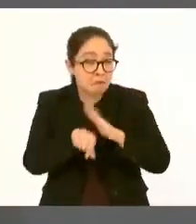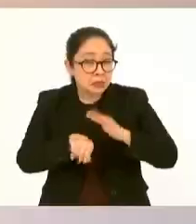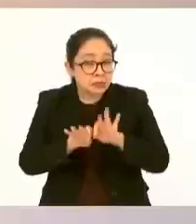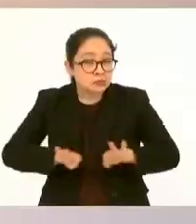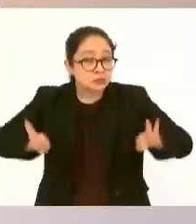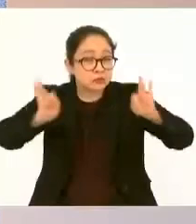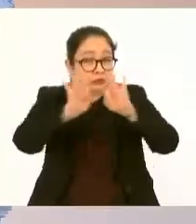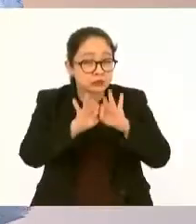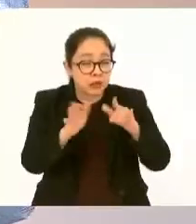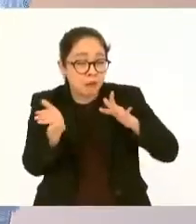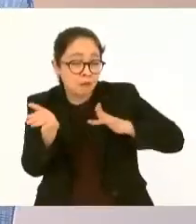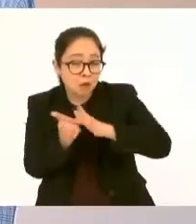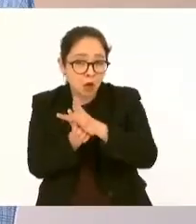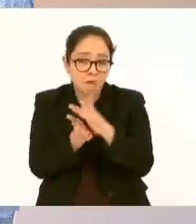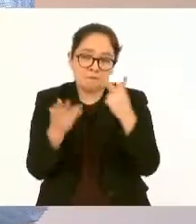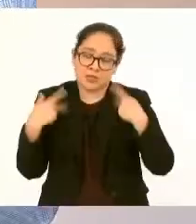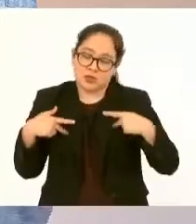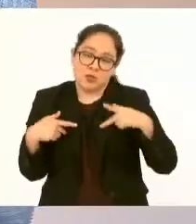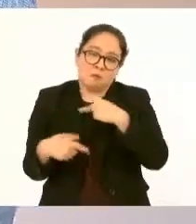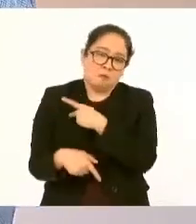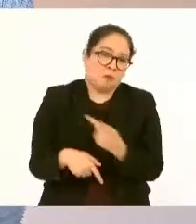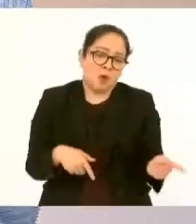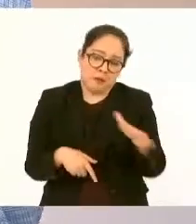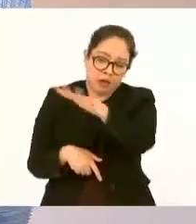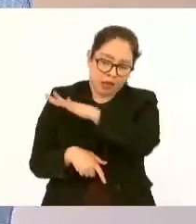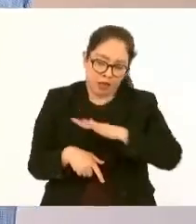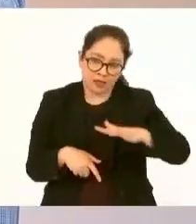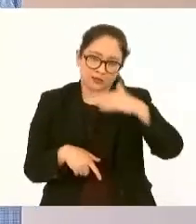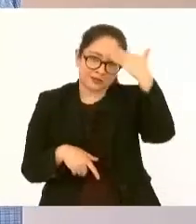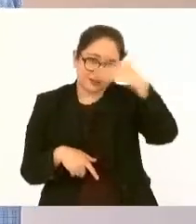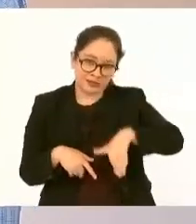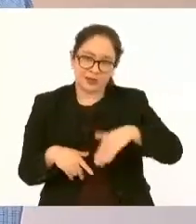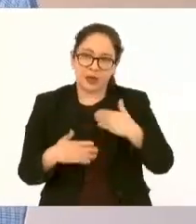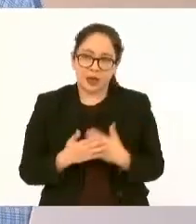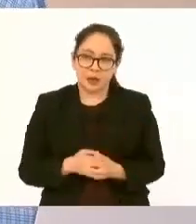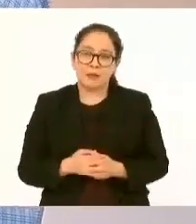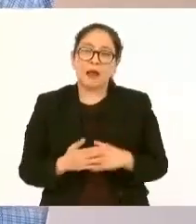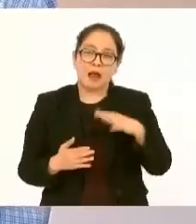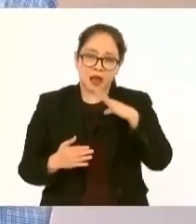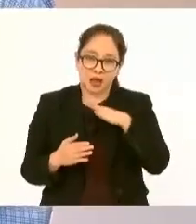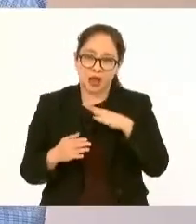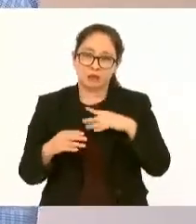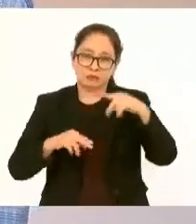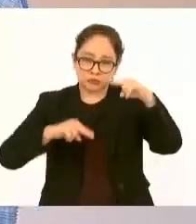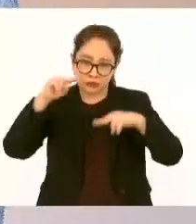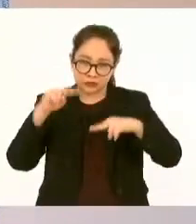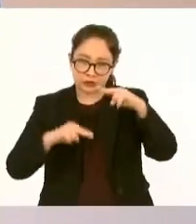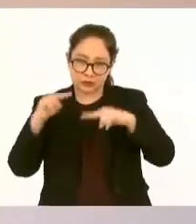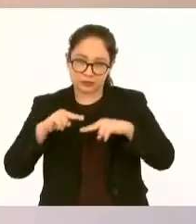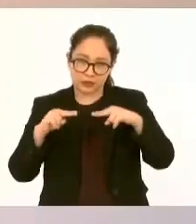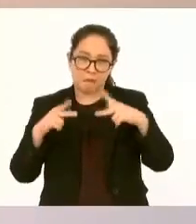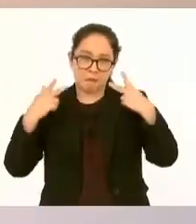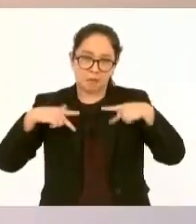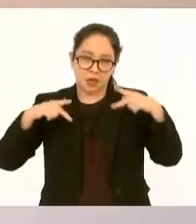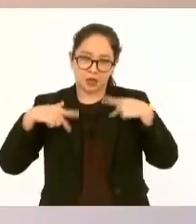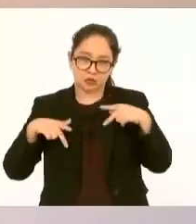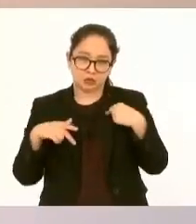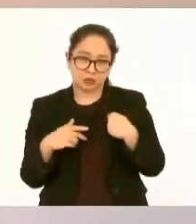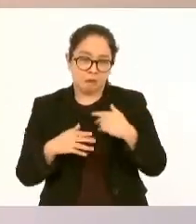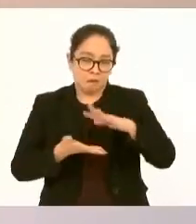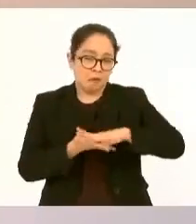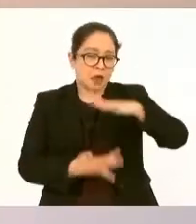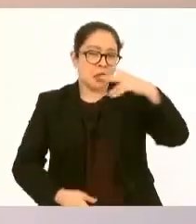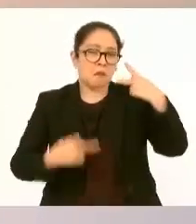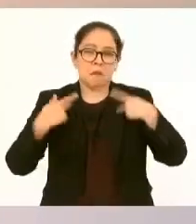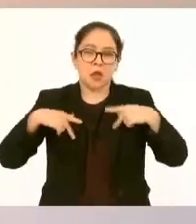que tiene una base amplia donde está la mayoría de